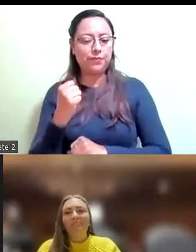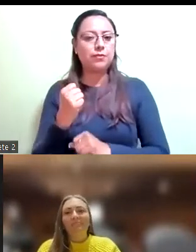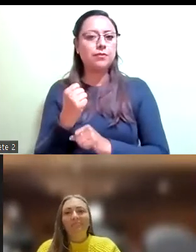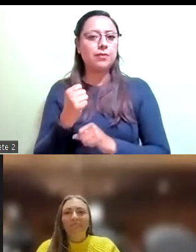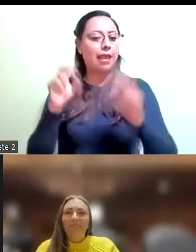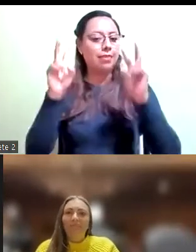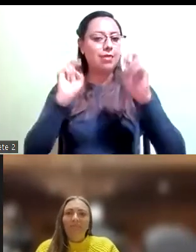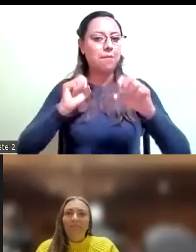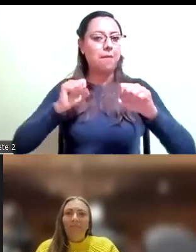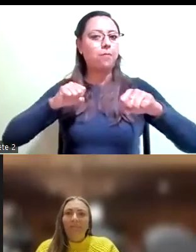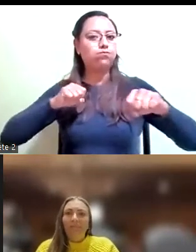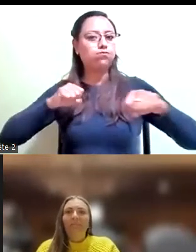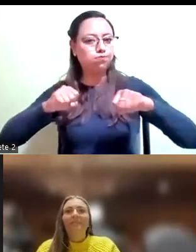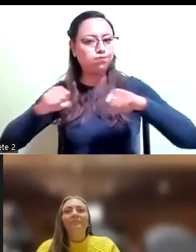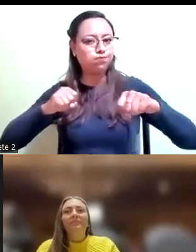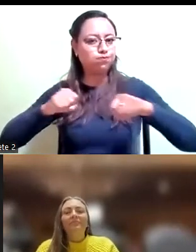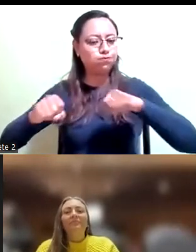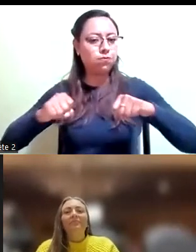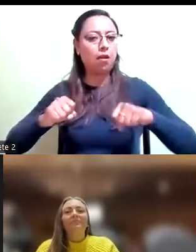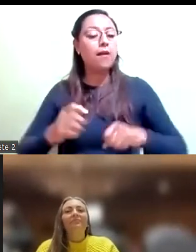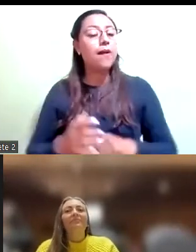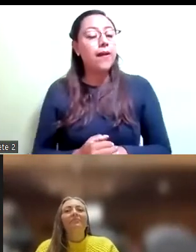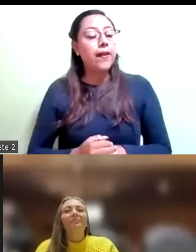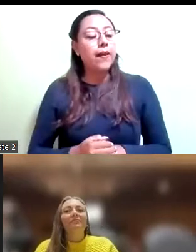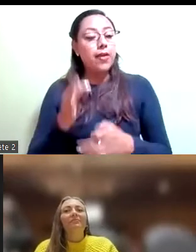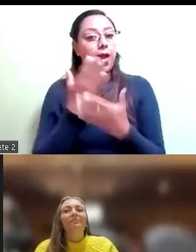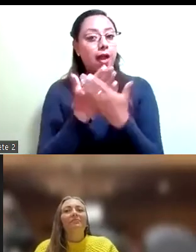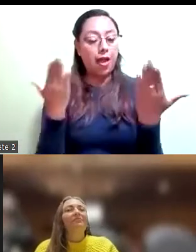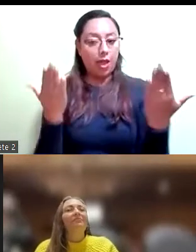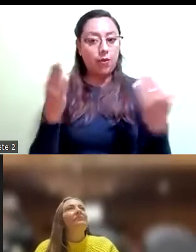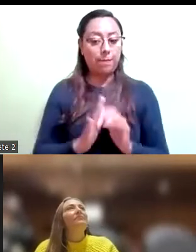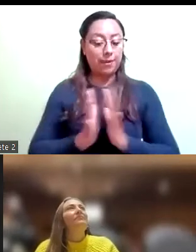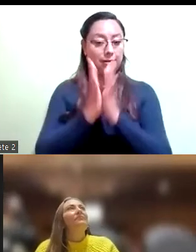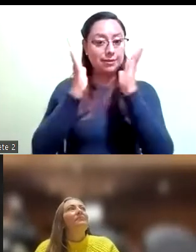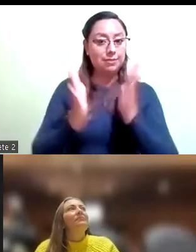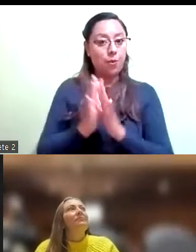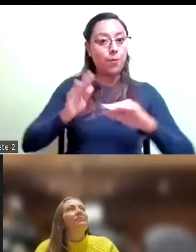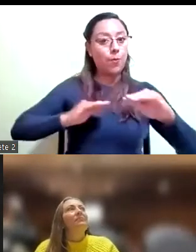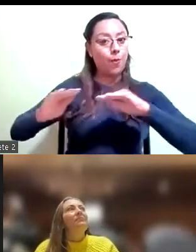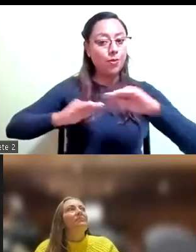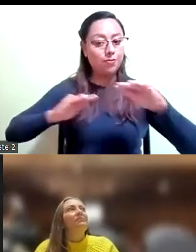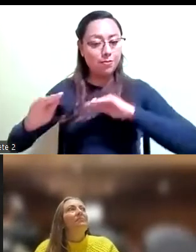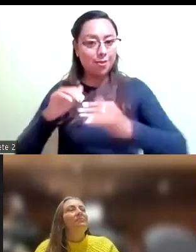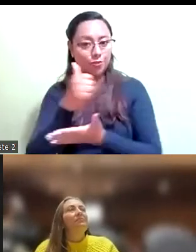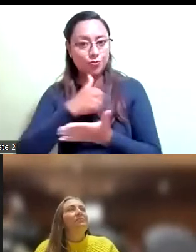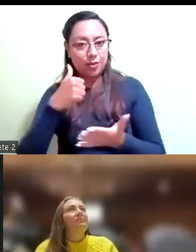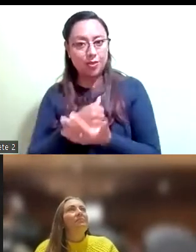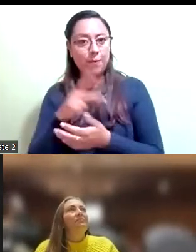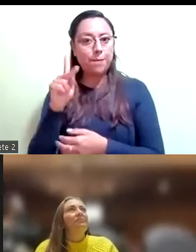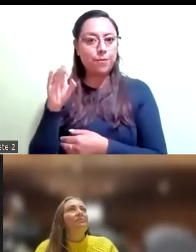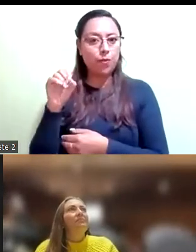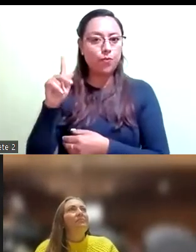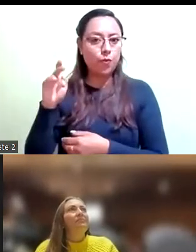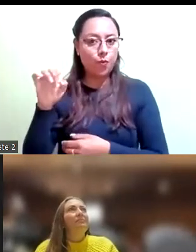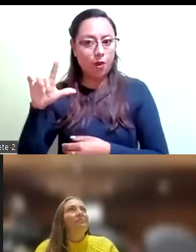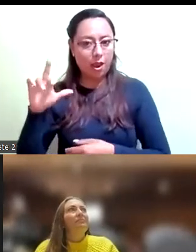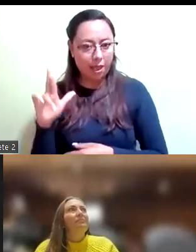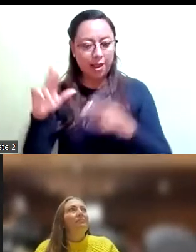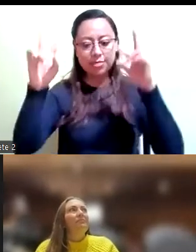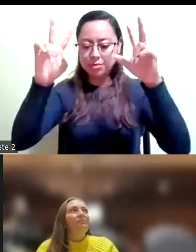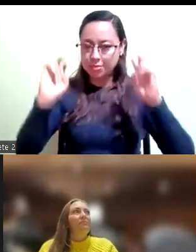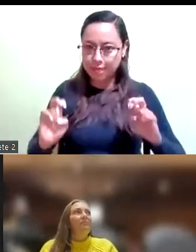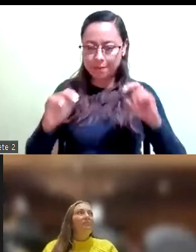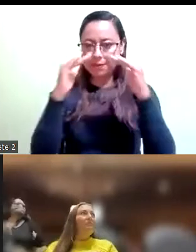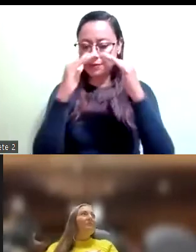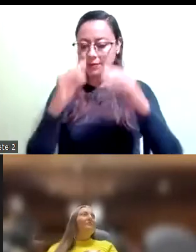y la verdad es que la participación del movimiento urbano popular es muy importante en los temas de consolidación de vivienda y